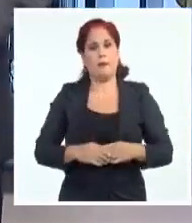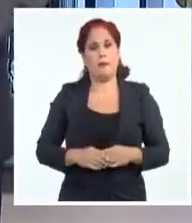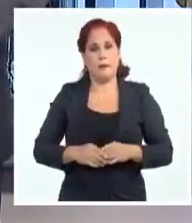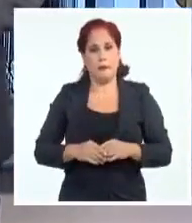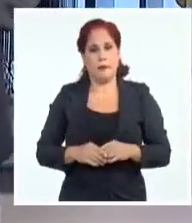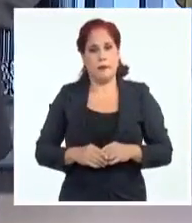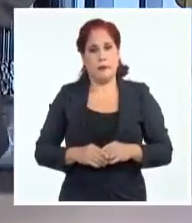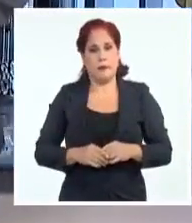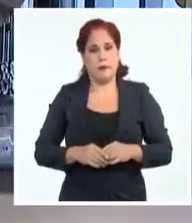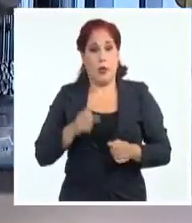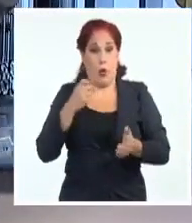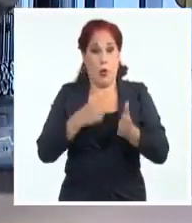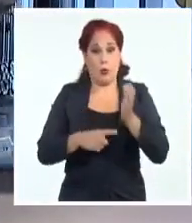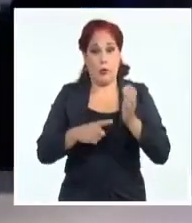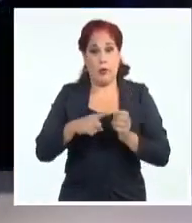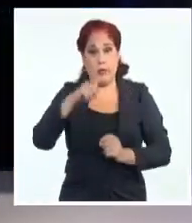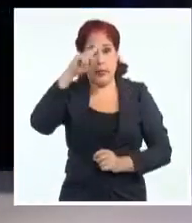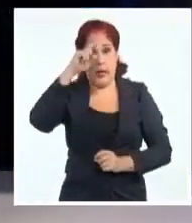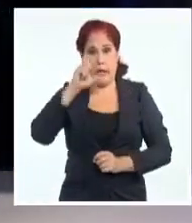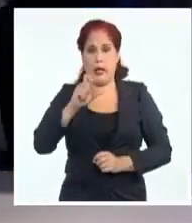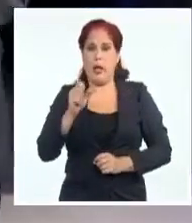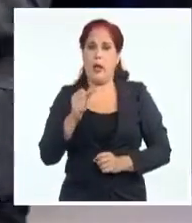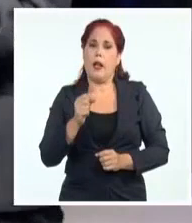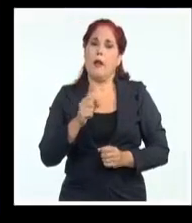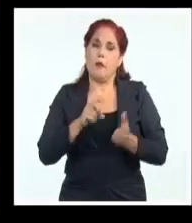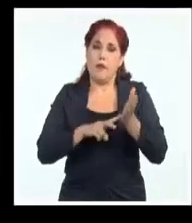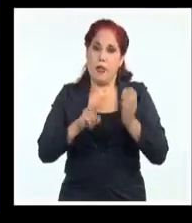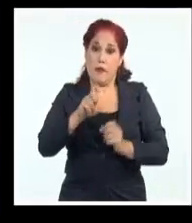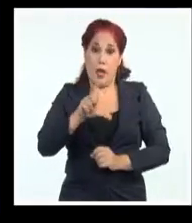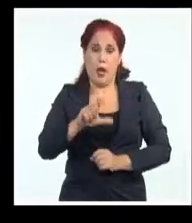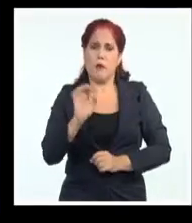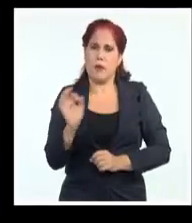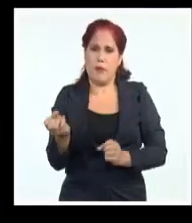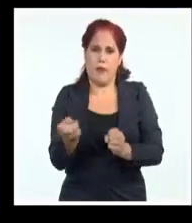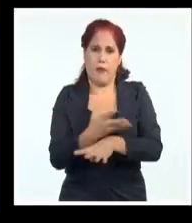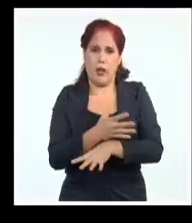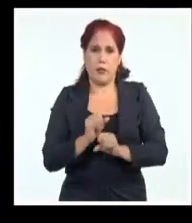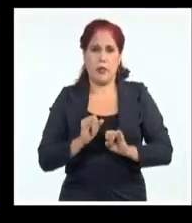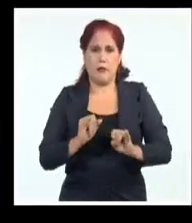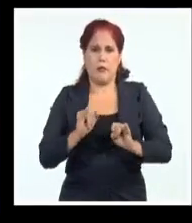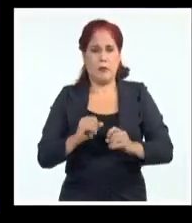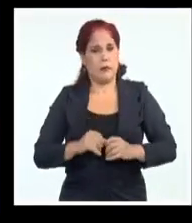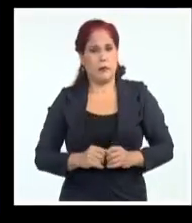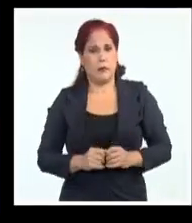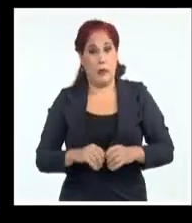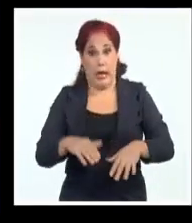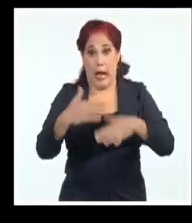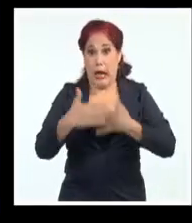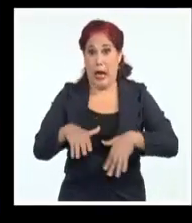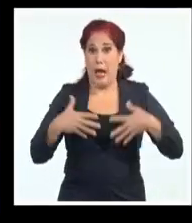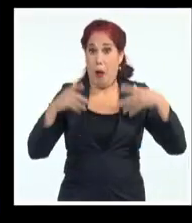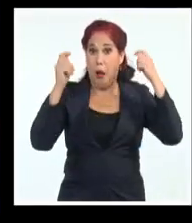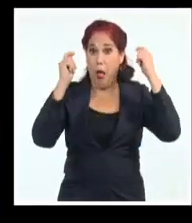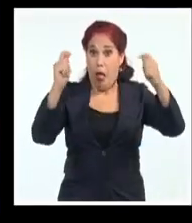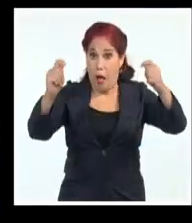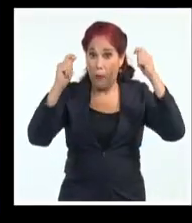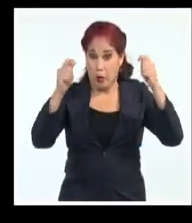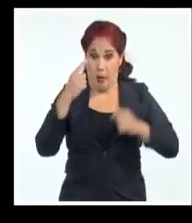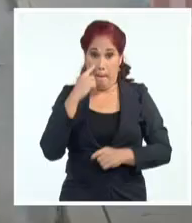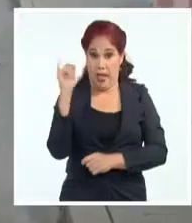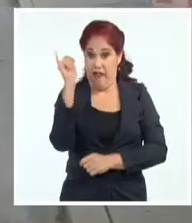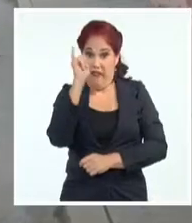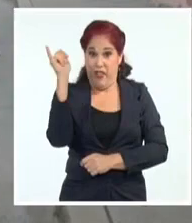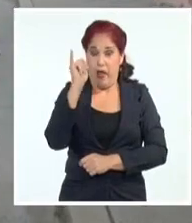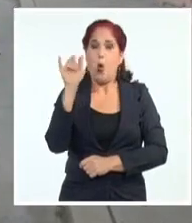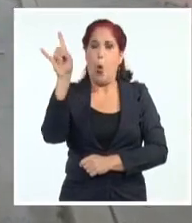Sobre Santa Clara también se originaron noticias falsas. Vean ustedes, Santa Clara en las calles, voy con el video, lo